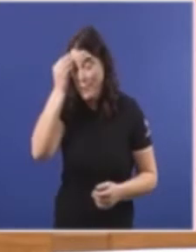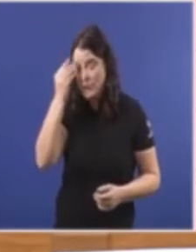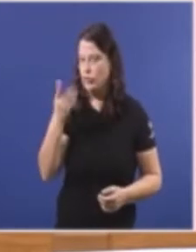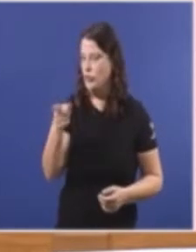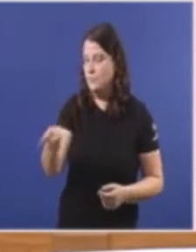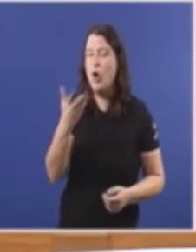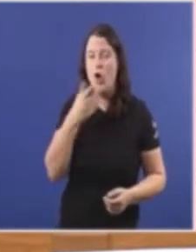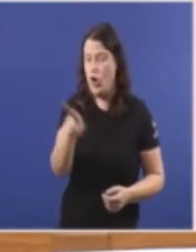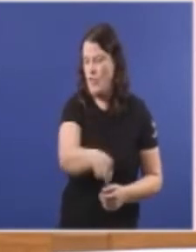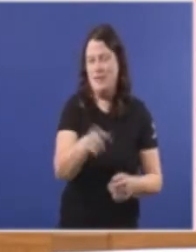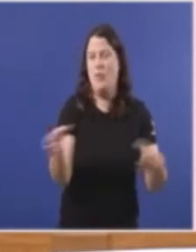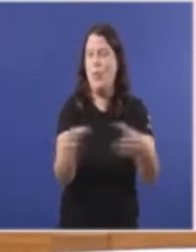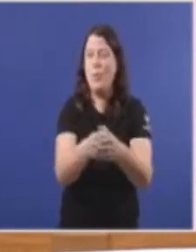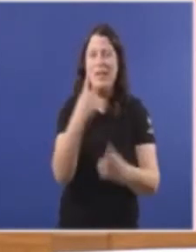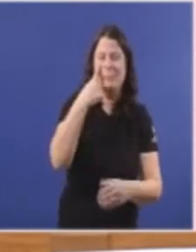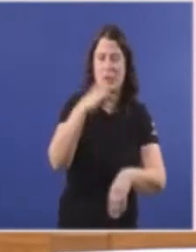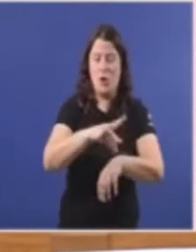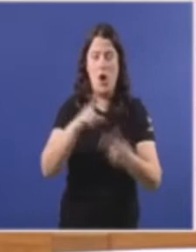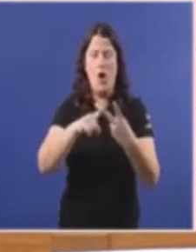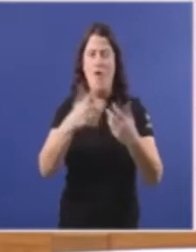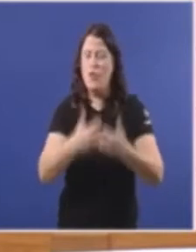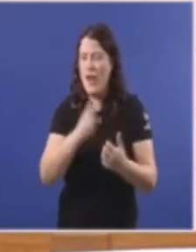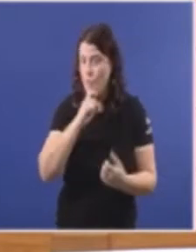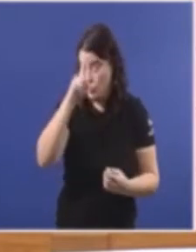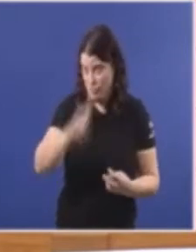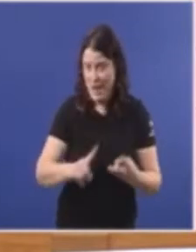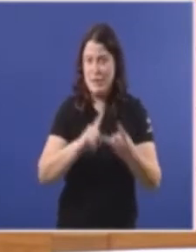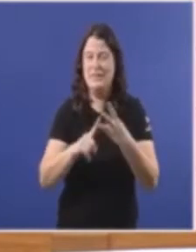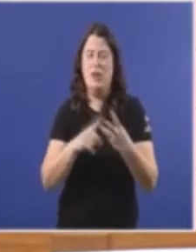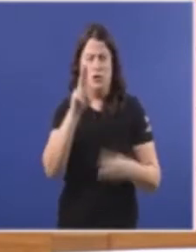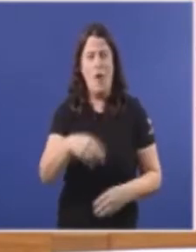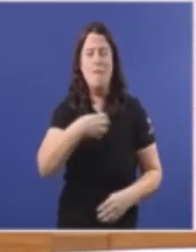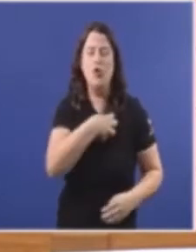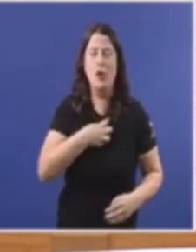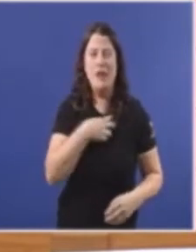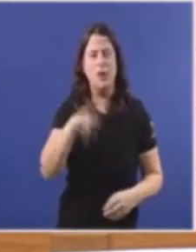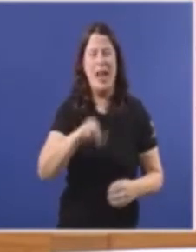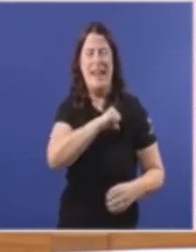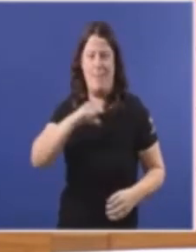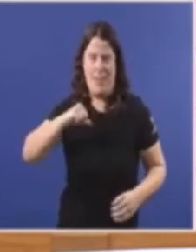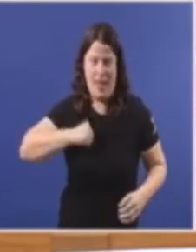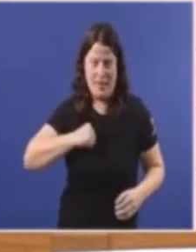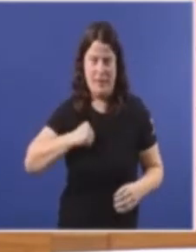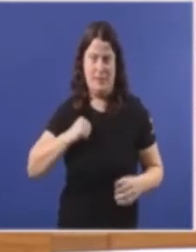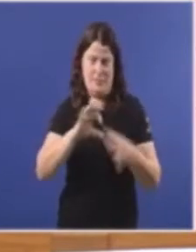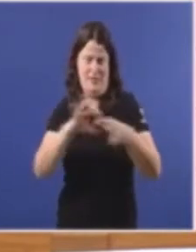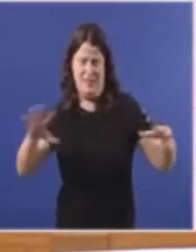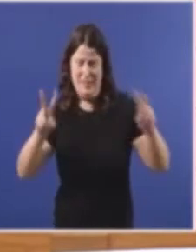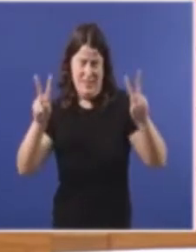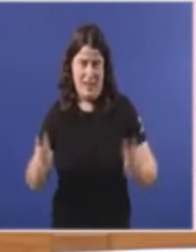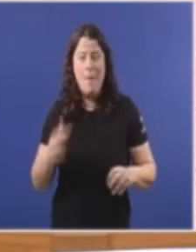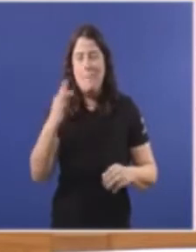Vostede A inspección médica Nin sabe Como funciona Nin sabe Sabe que son funcionarios Independientes E nin xiquera sabe O momento